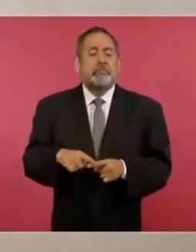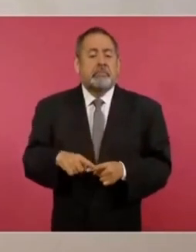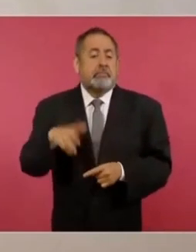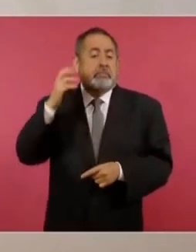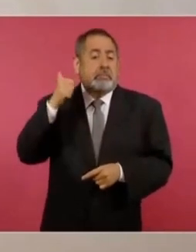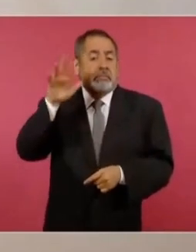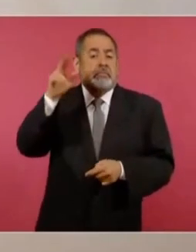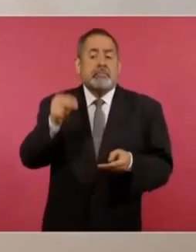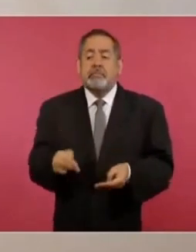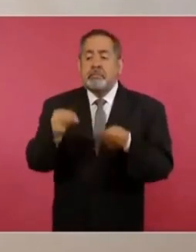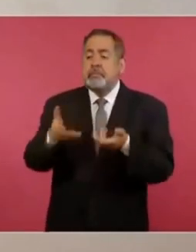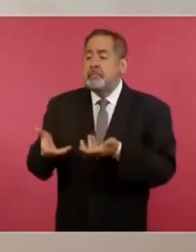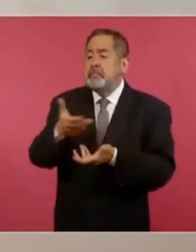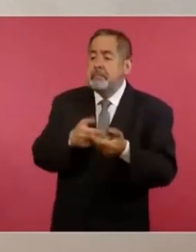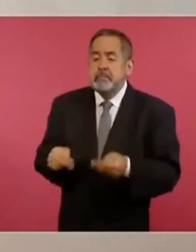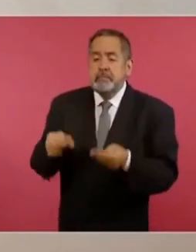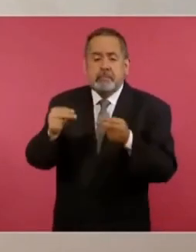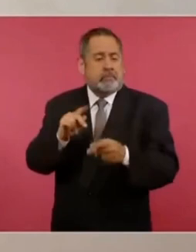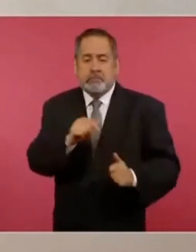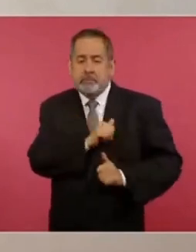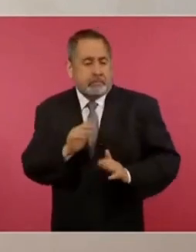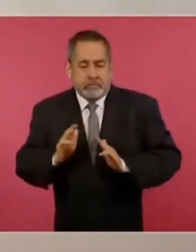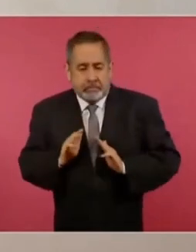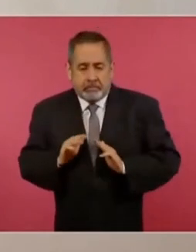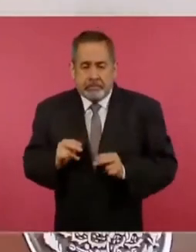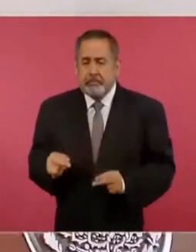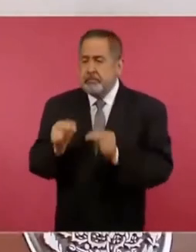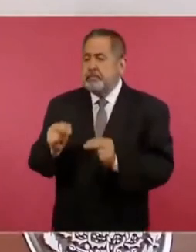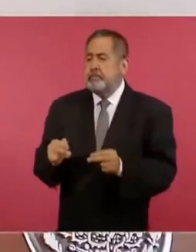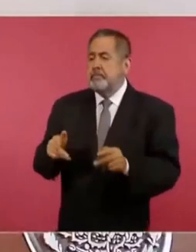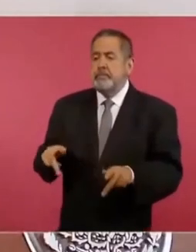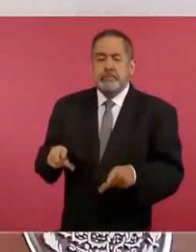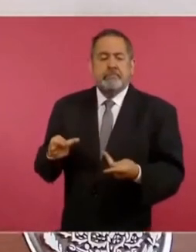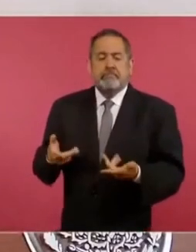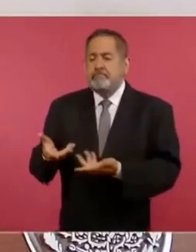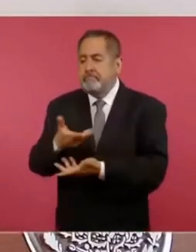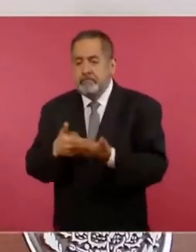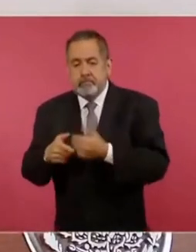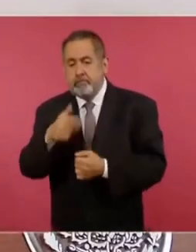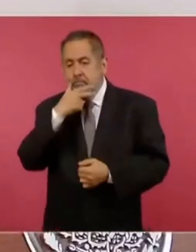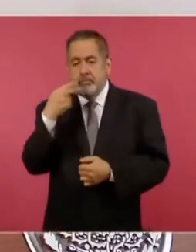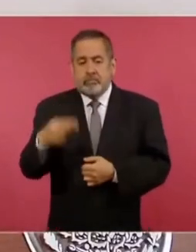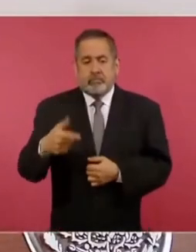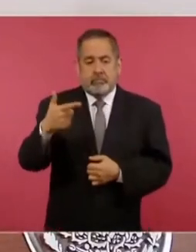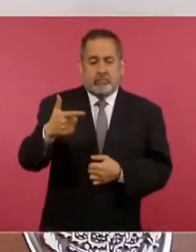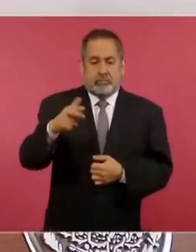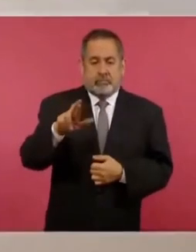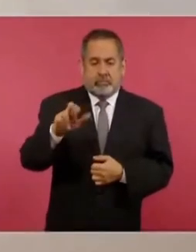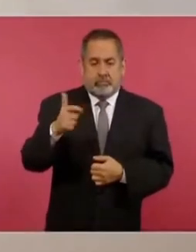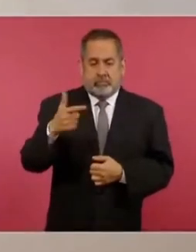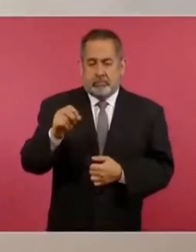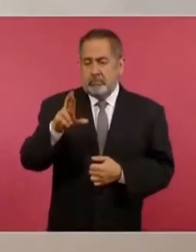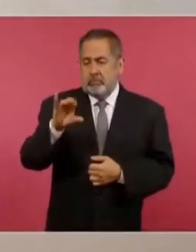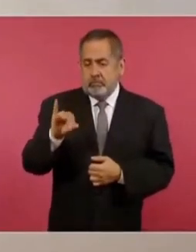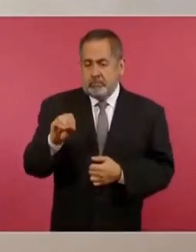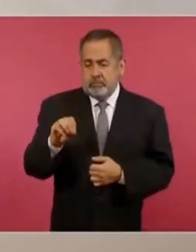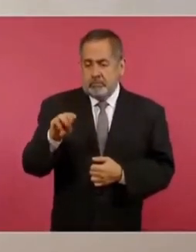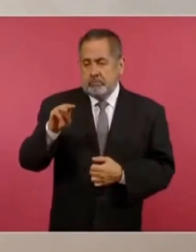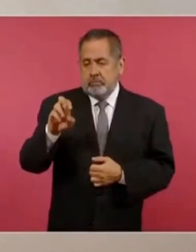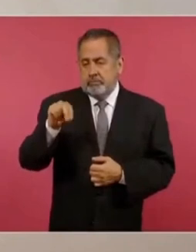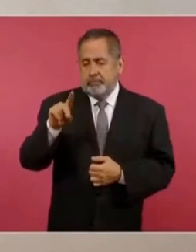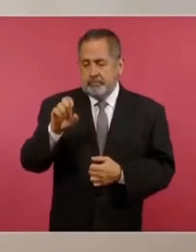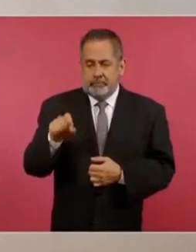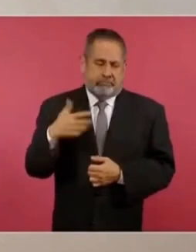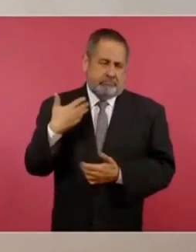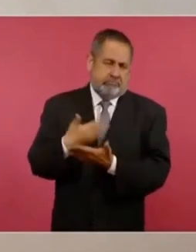Gregorio Méndez Magaña, es